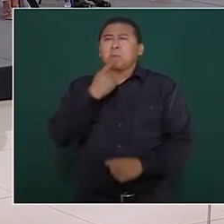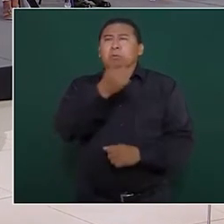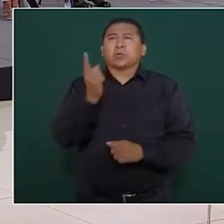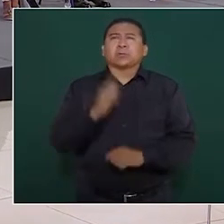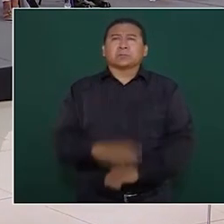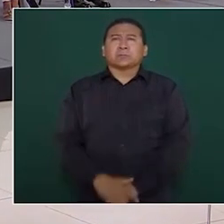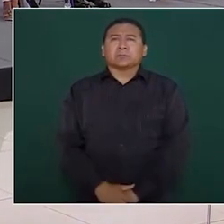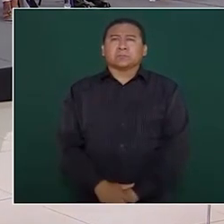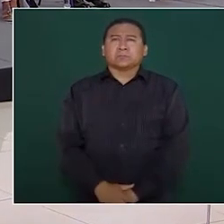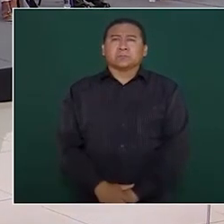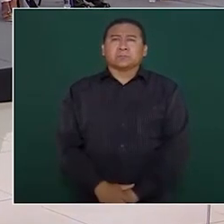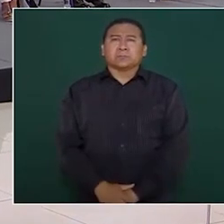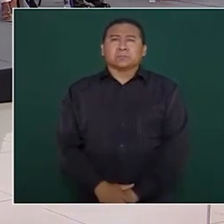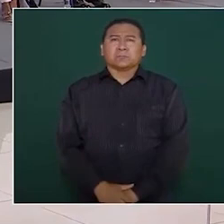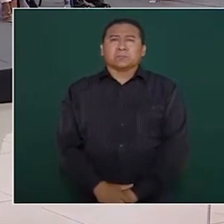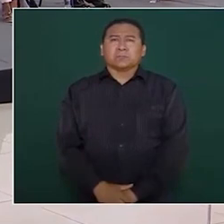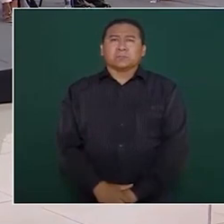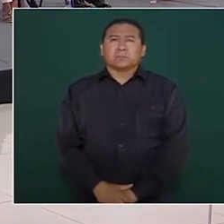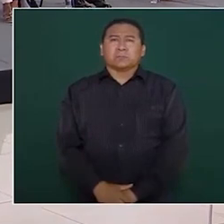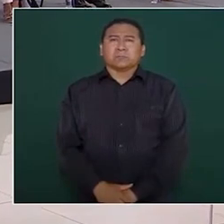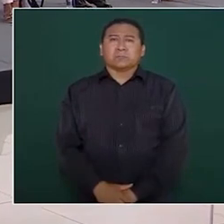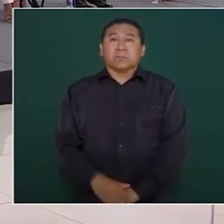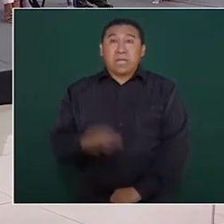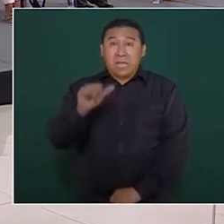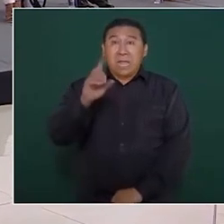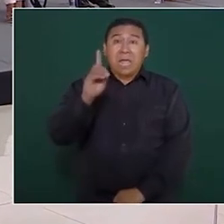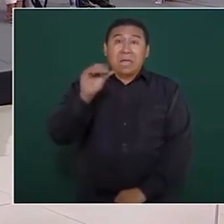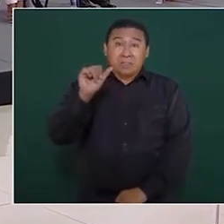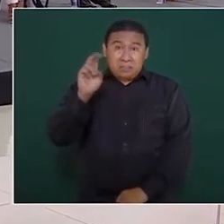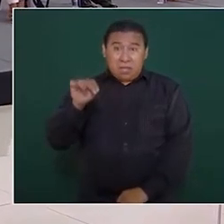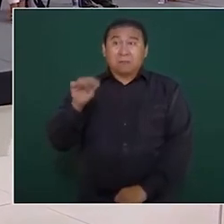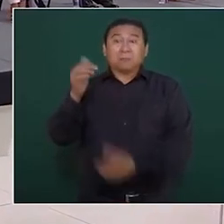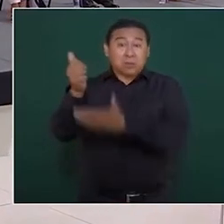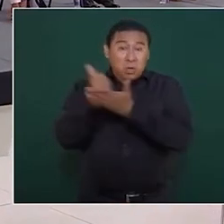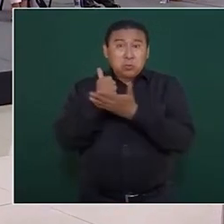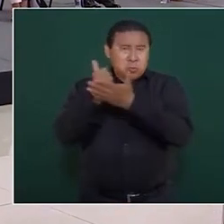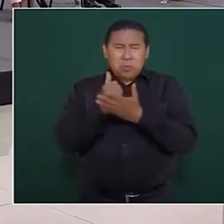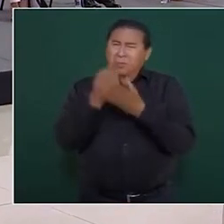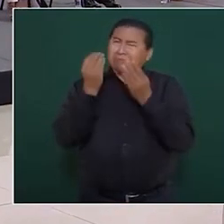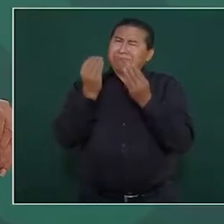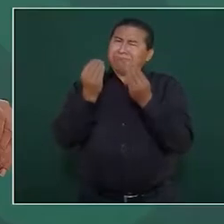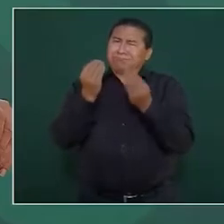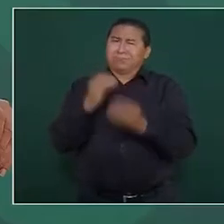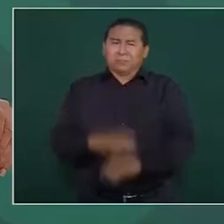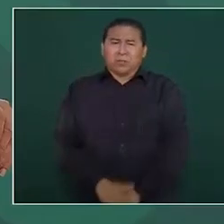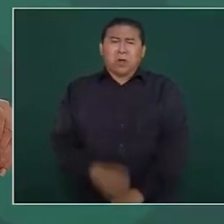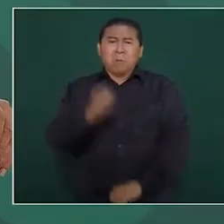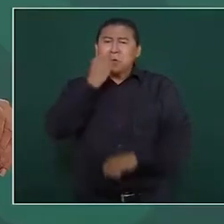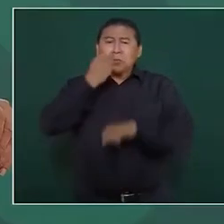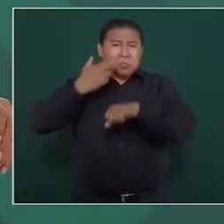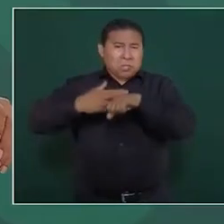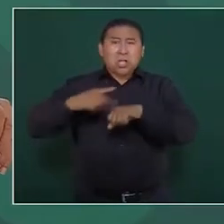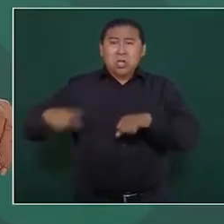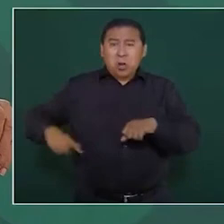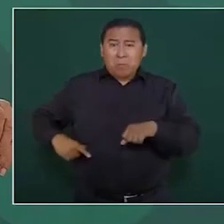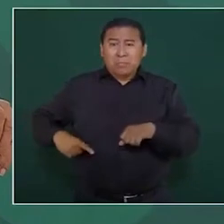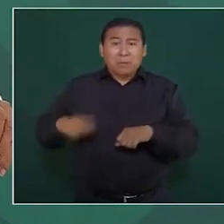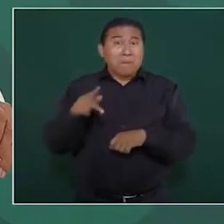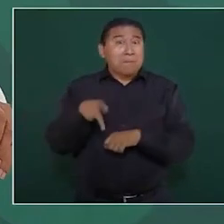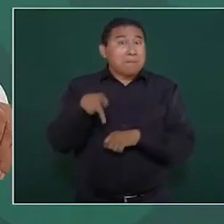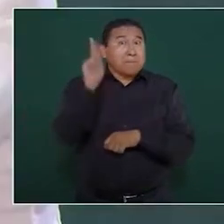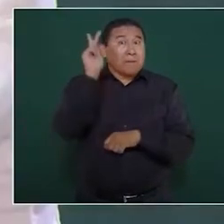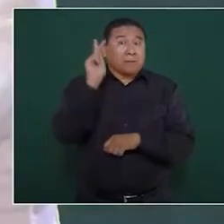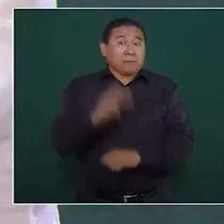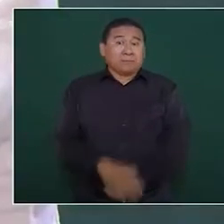es que Adán está ayudándome mucho como secretario de gobernación pero no